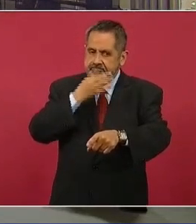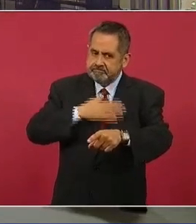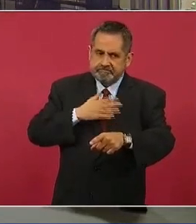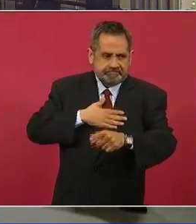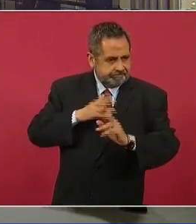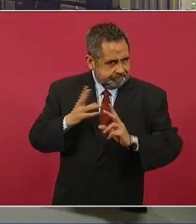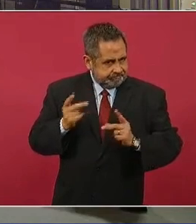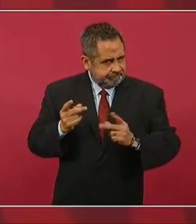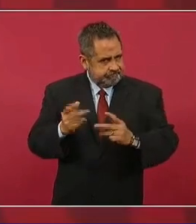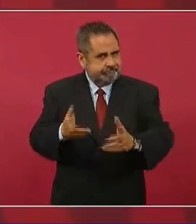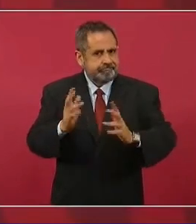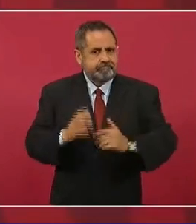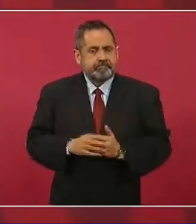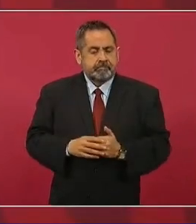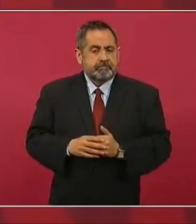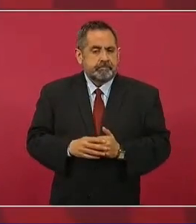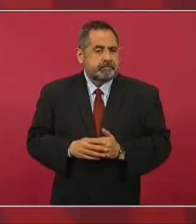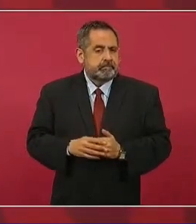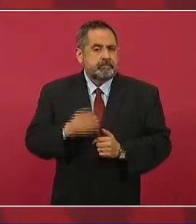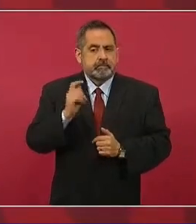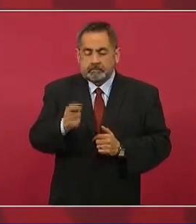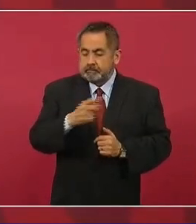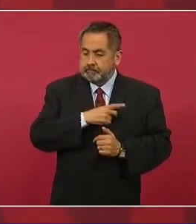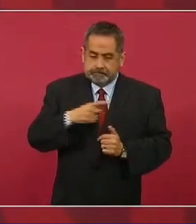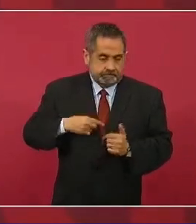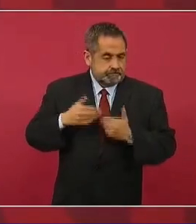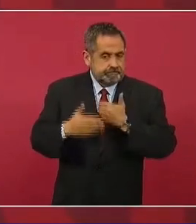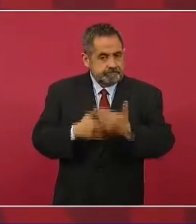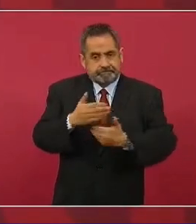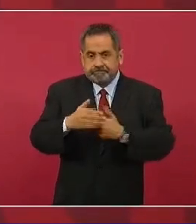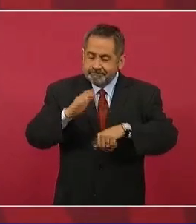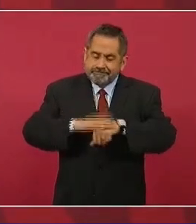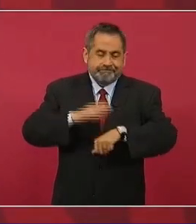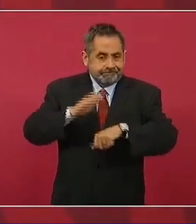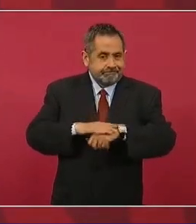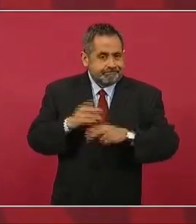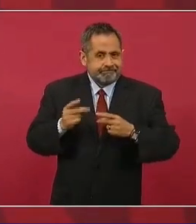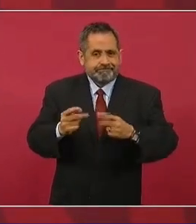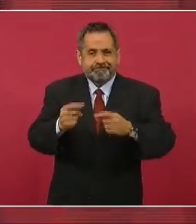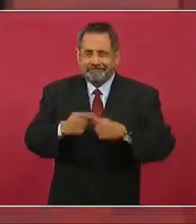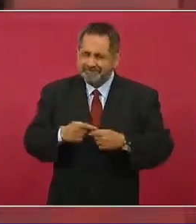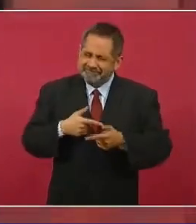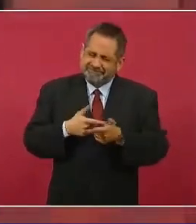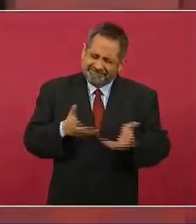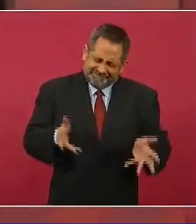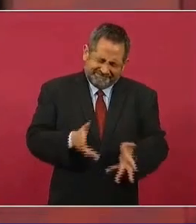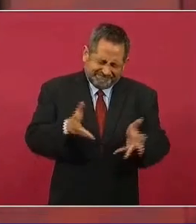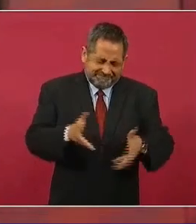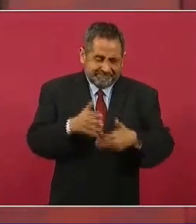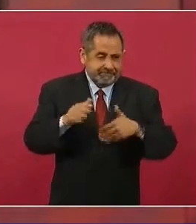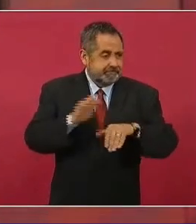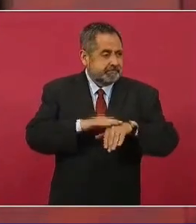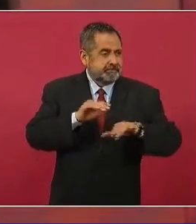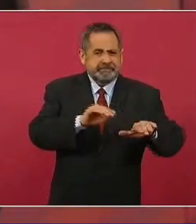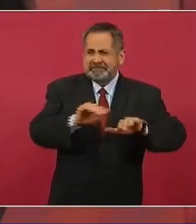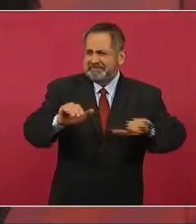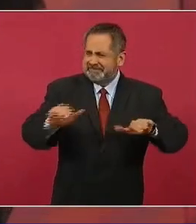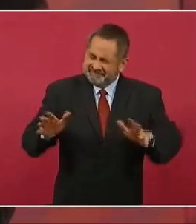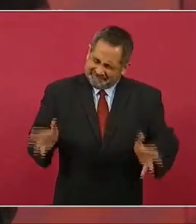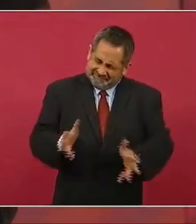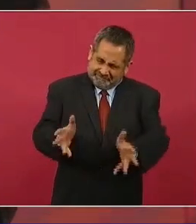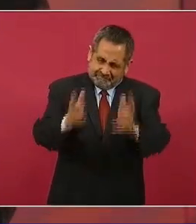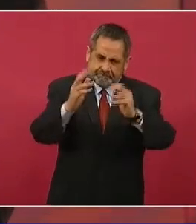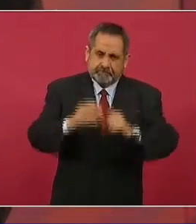es que tenemos que echar a andar las cosas. Entonces,